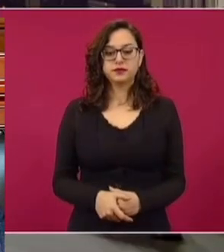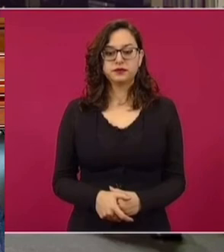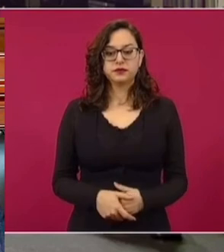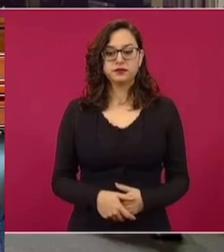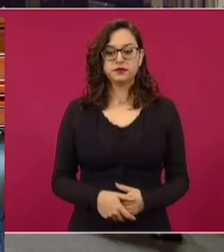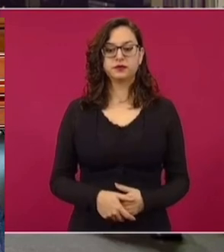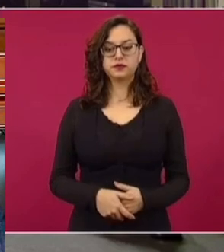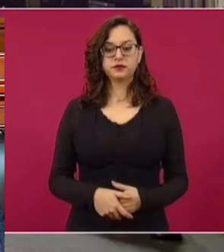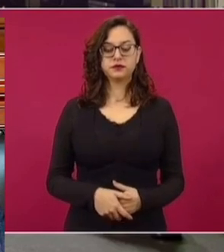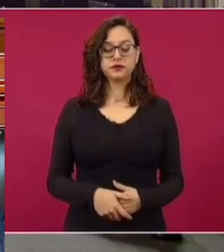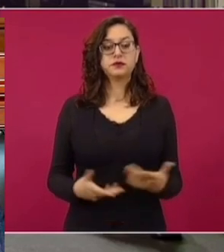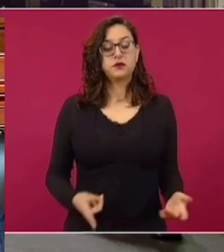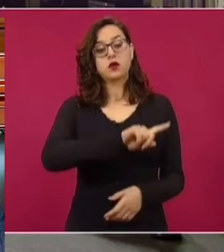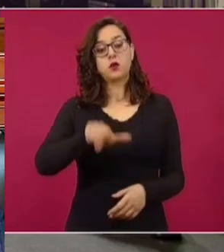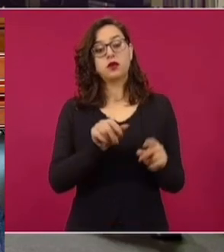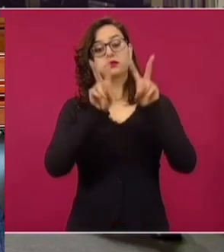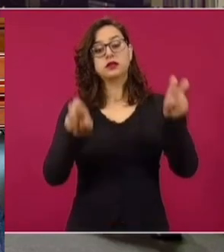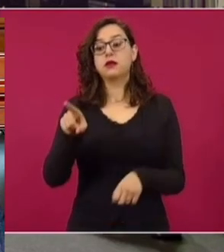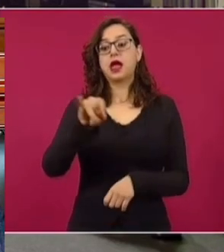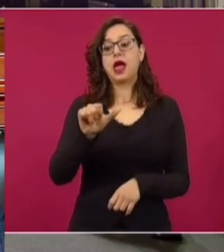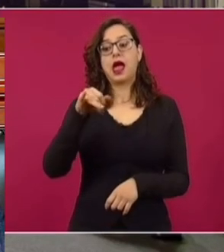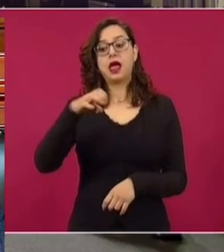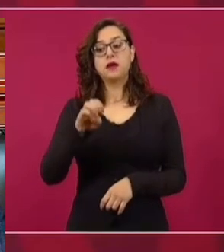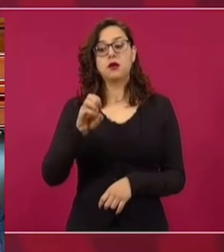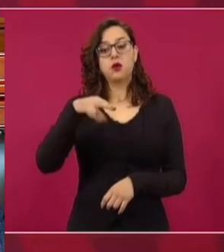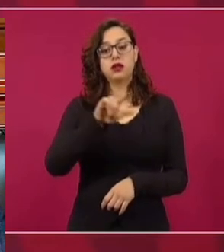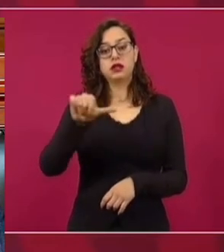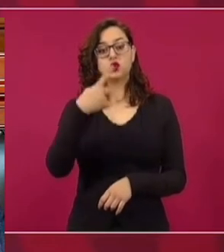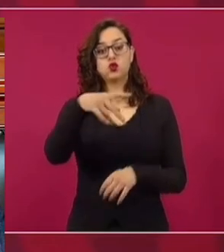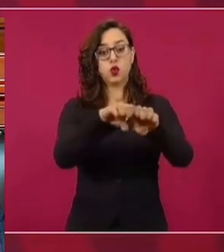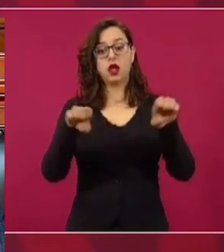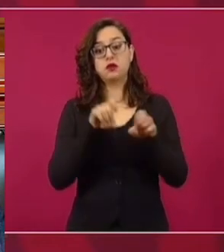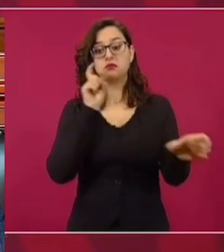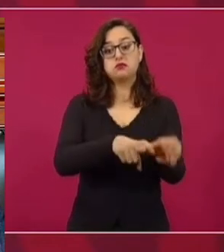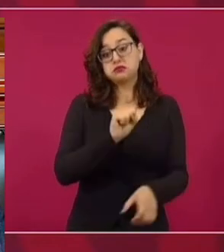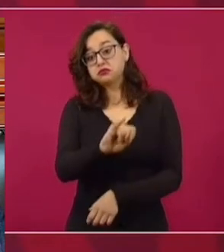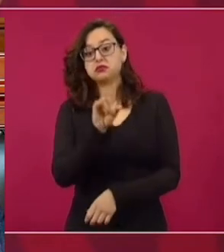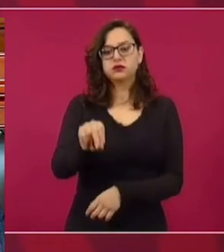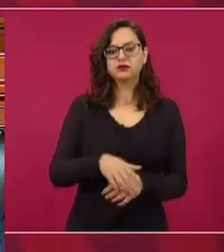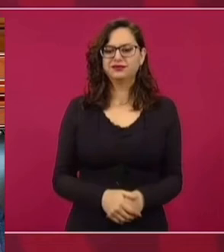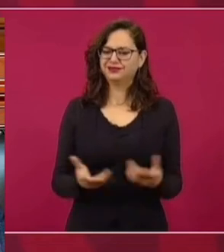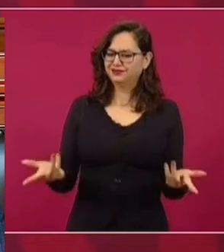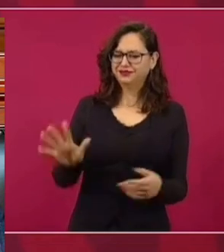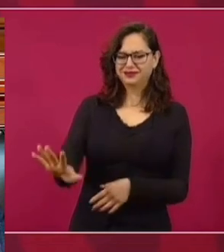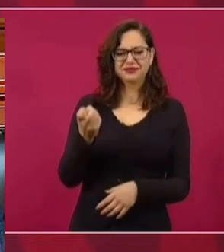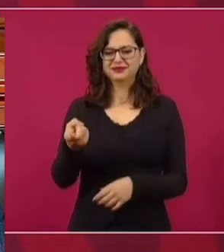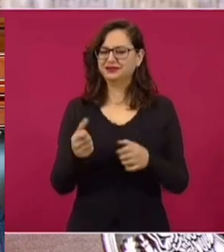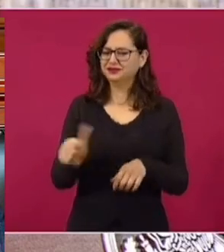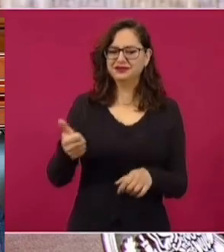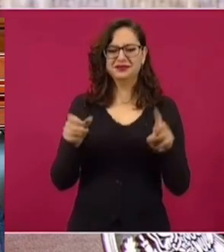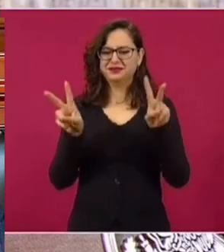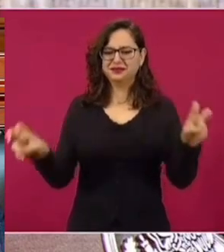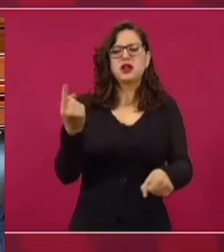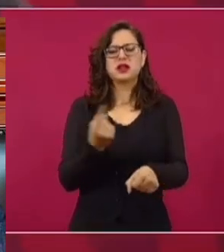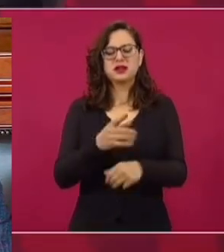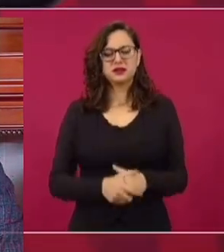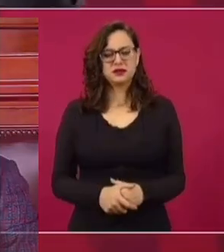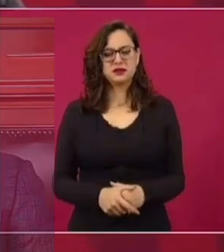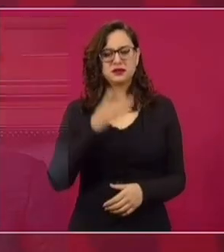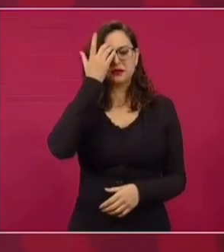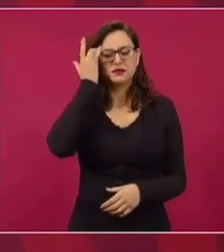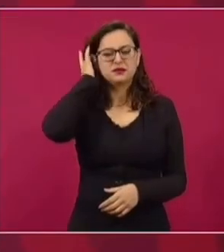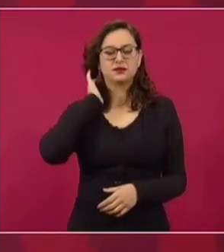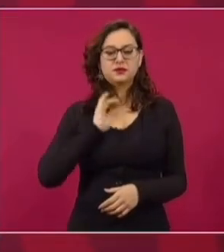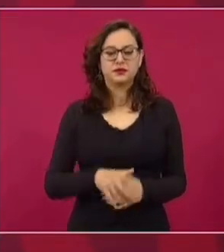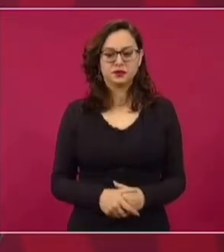Y ya después verá la posibilidad de Jaime Bonilla en su gabinete. Sí, pero ese es otro asunto. ¿Por qué ahora hablar de eso? Es como